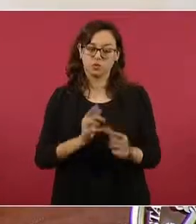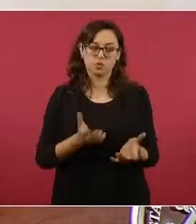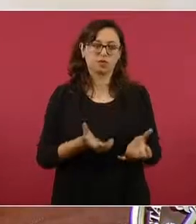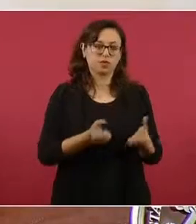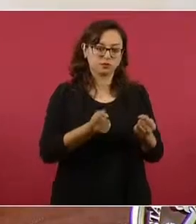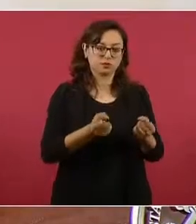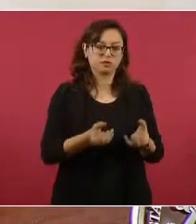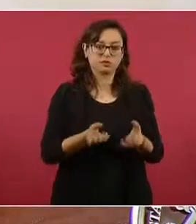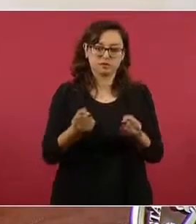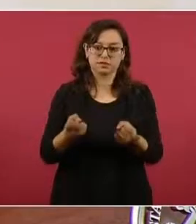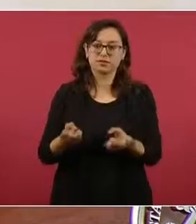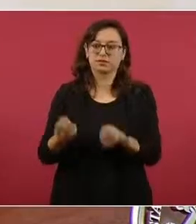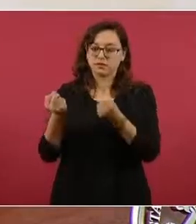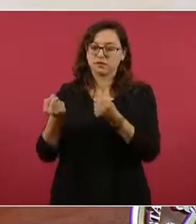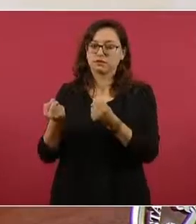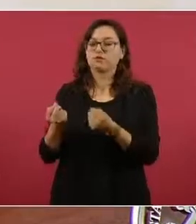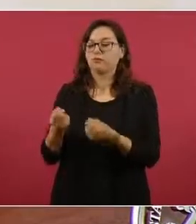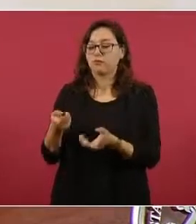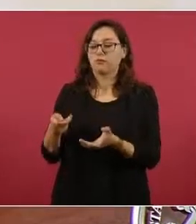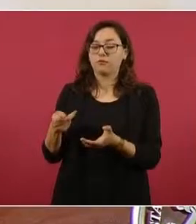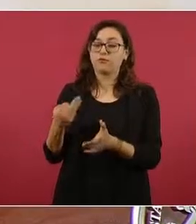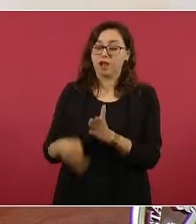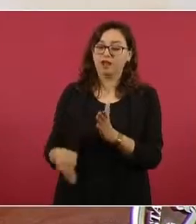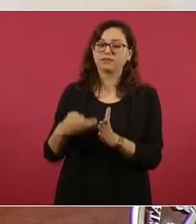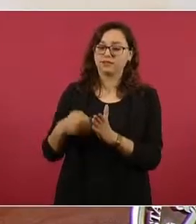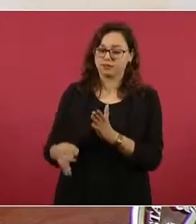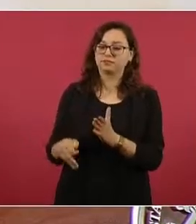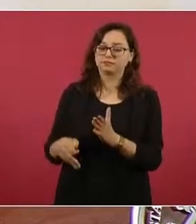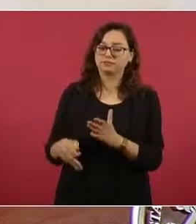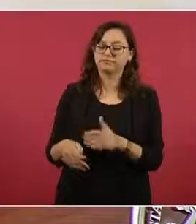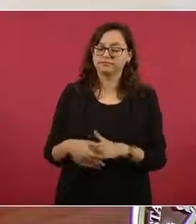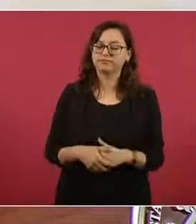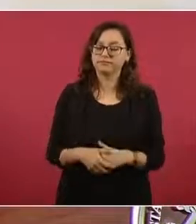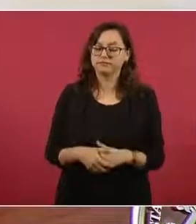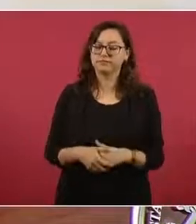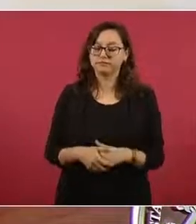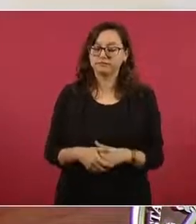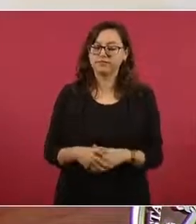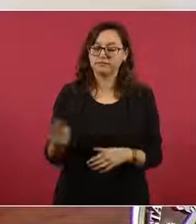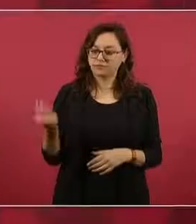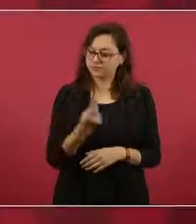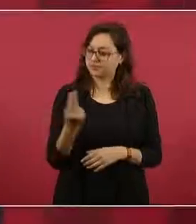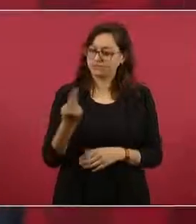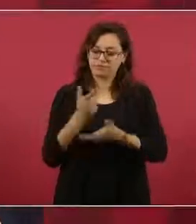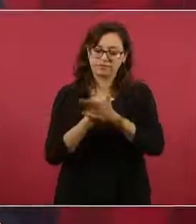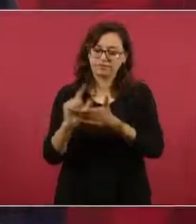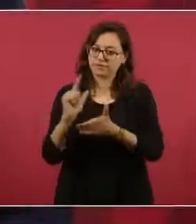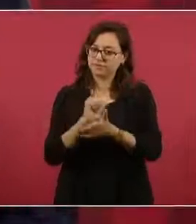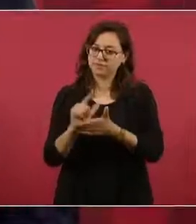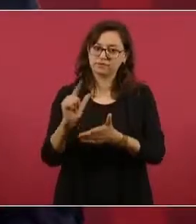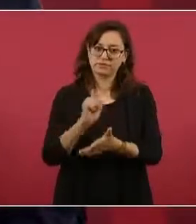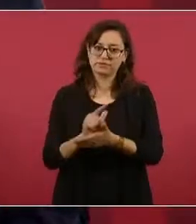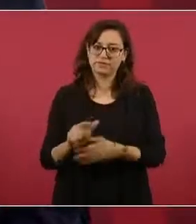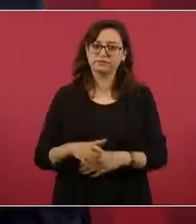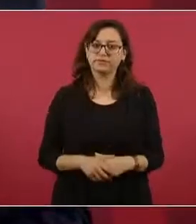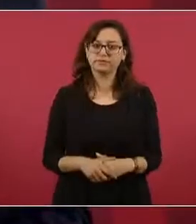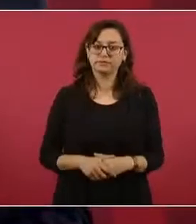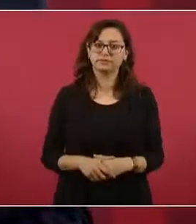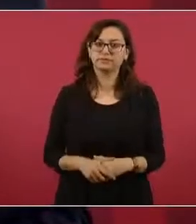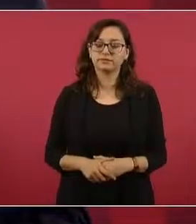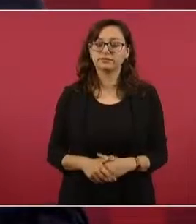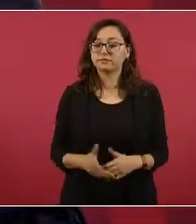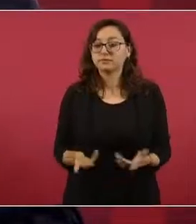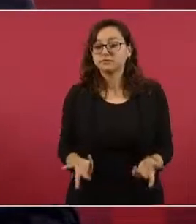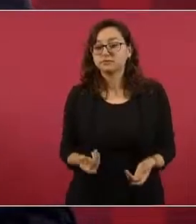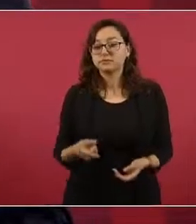pero nos falta todavía, o sea, necesitamos seguir limpiando de corrupción. Y